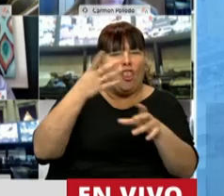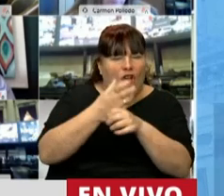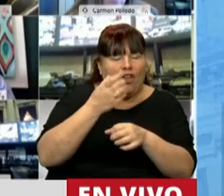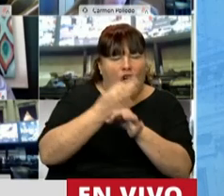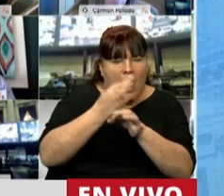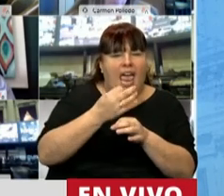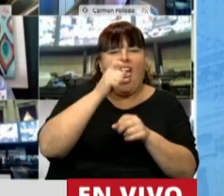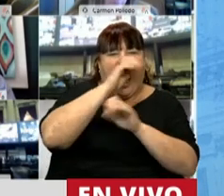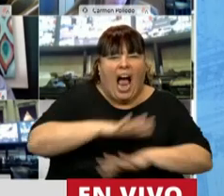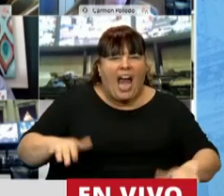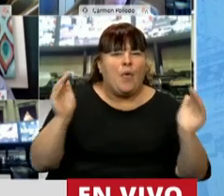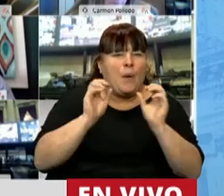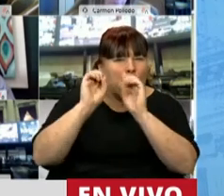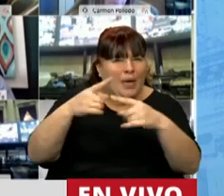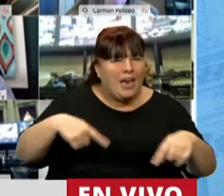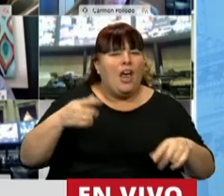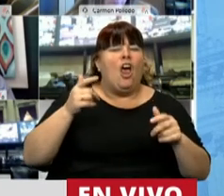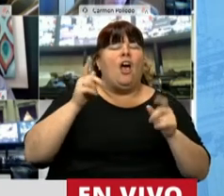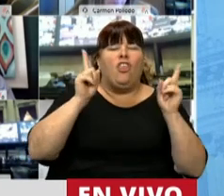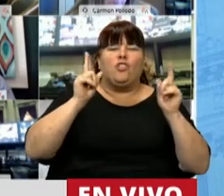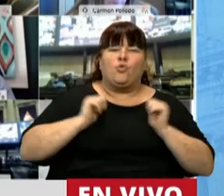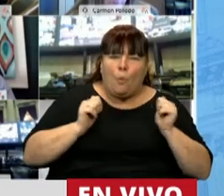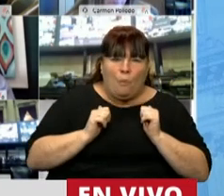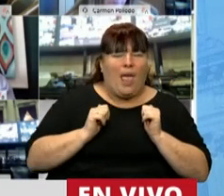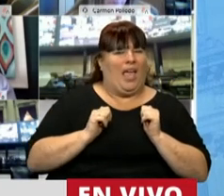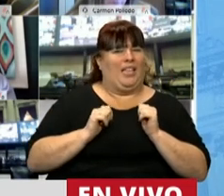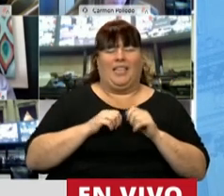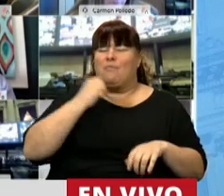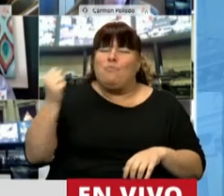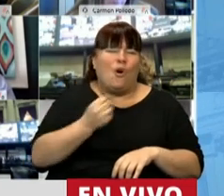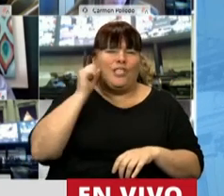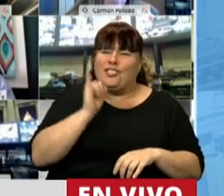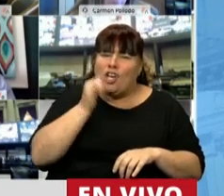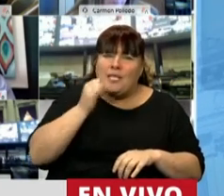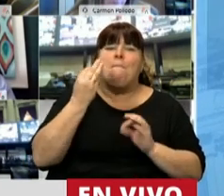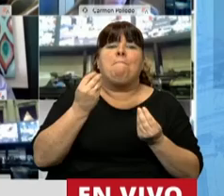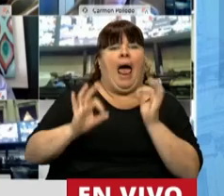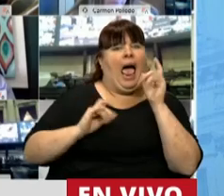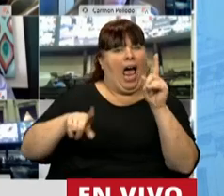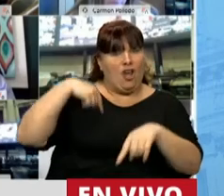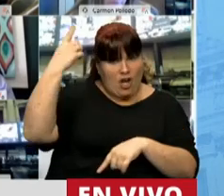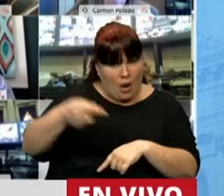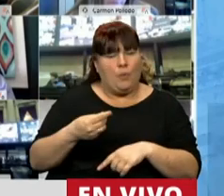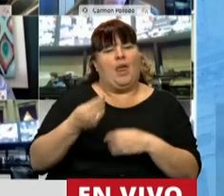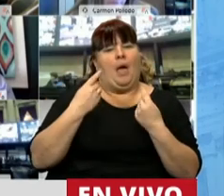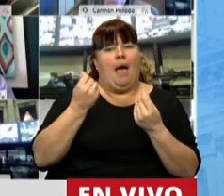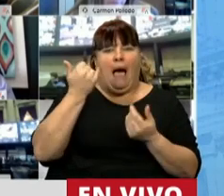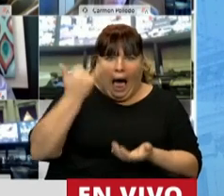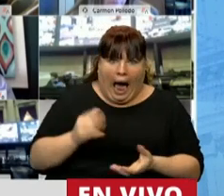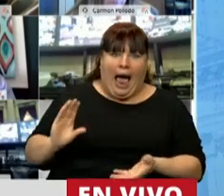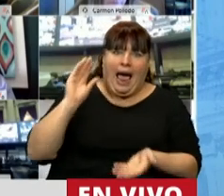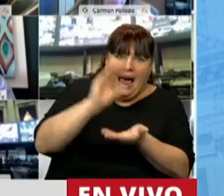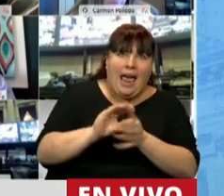jardines maternales, para docentes suplentes son absolutamente indispensables para que el año que viene tengamos recursos,